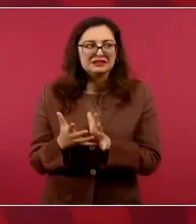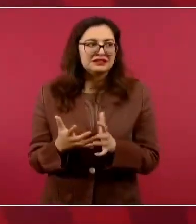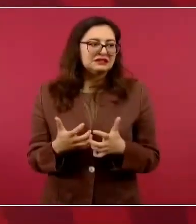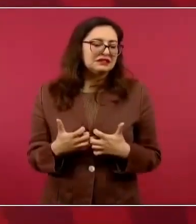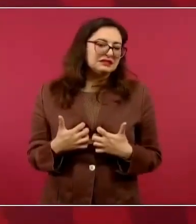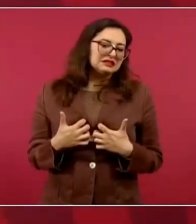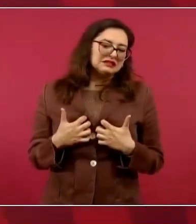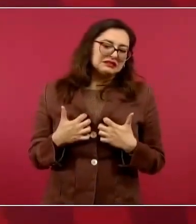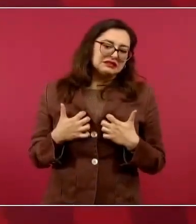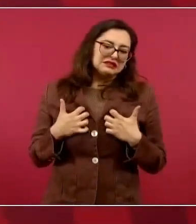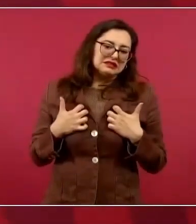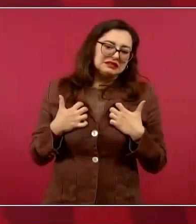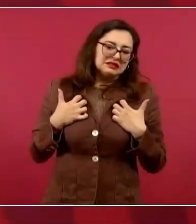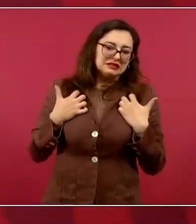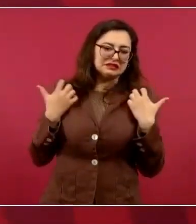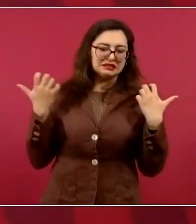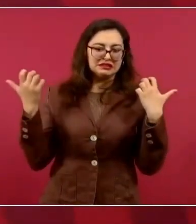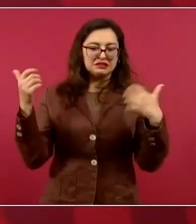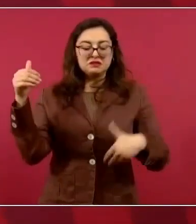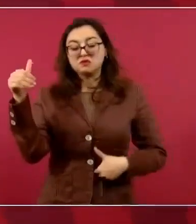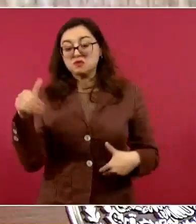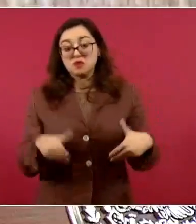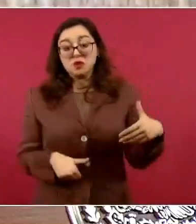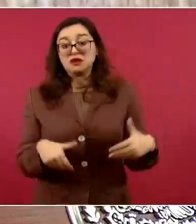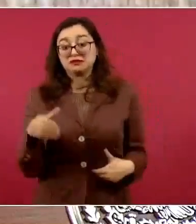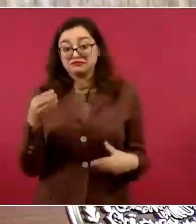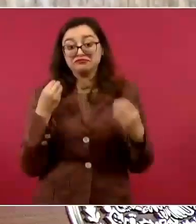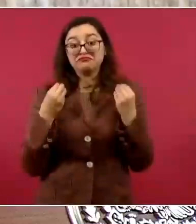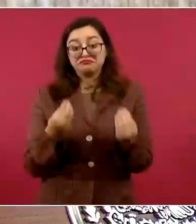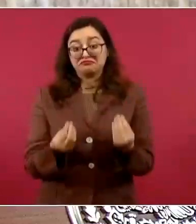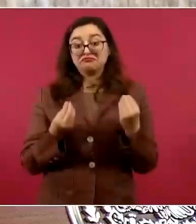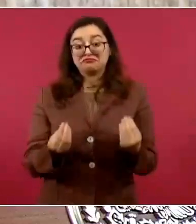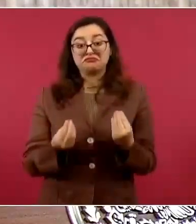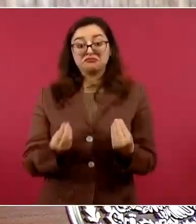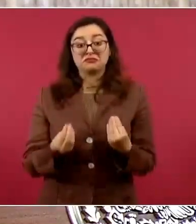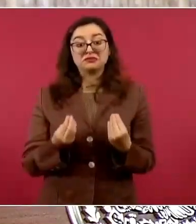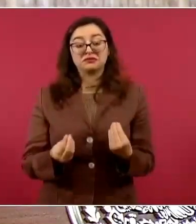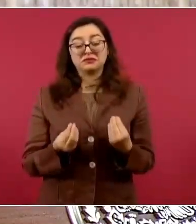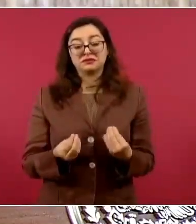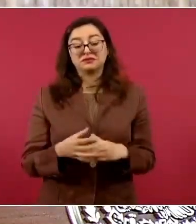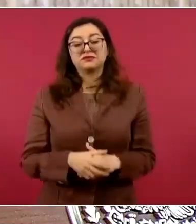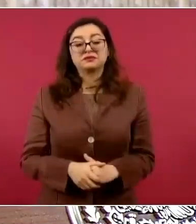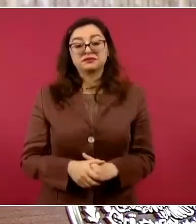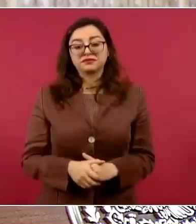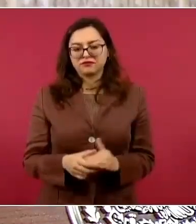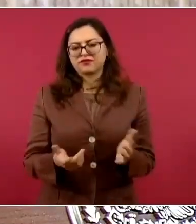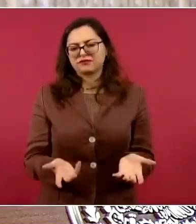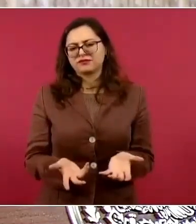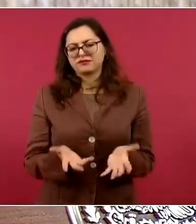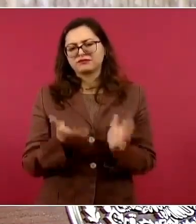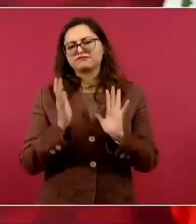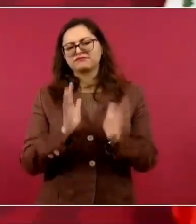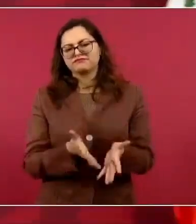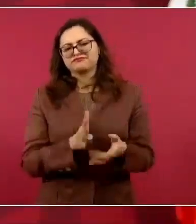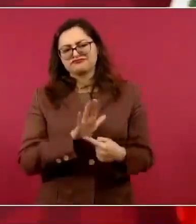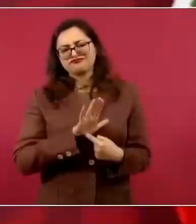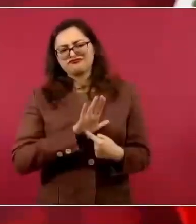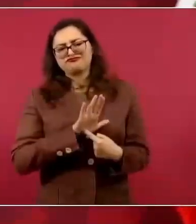Les molesta mucho y también se está poniendo de manifiesto que es igual